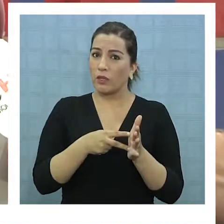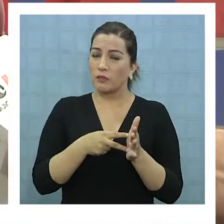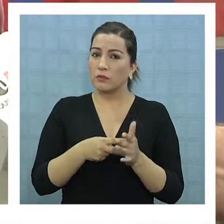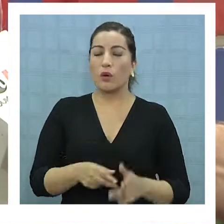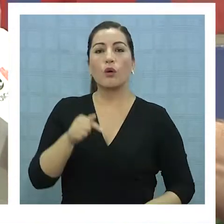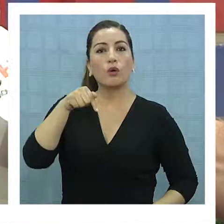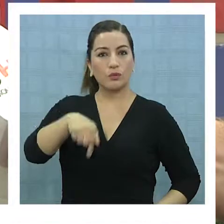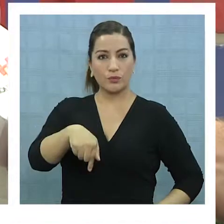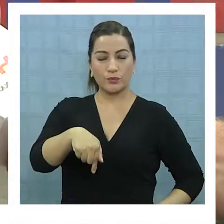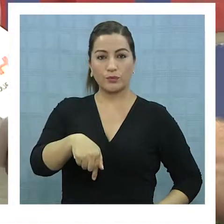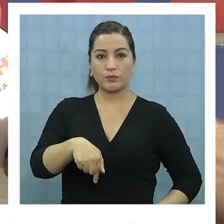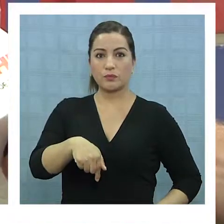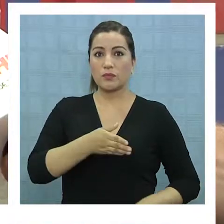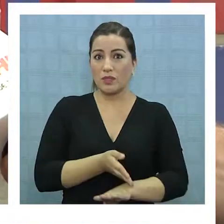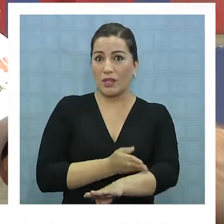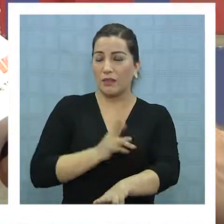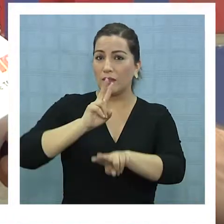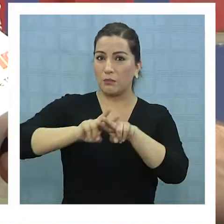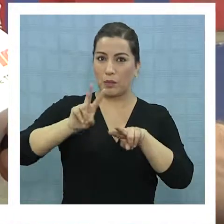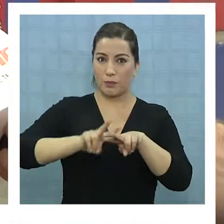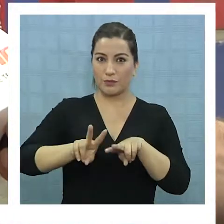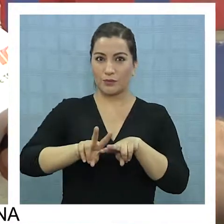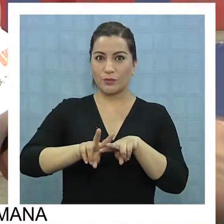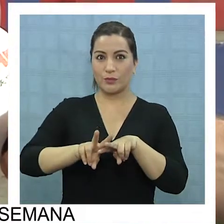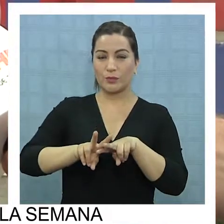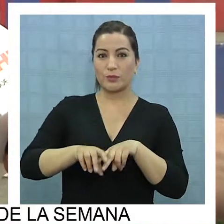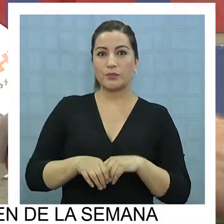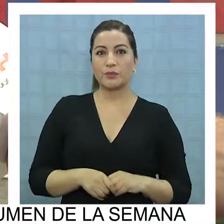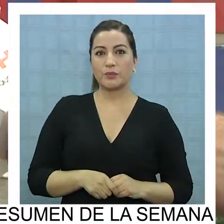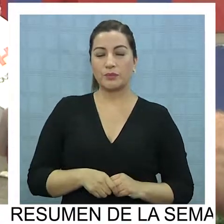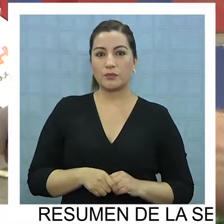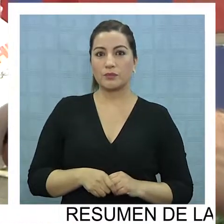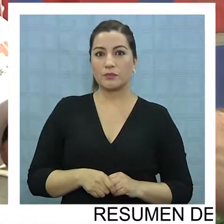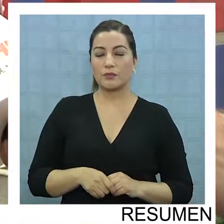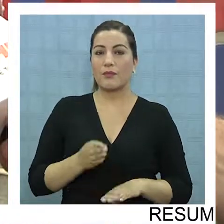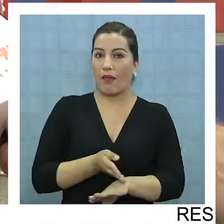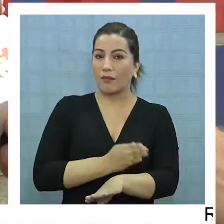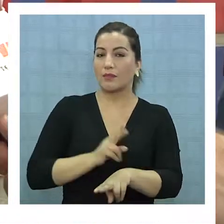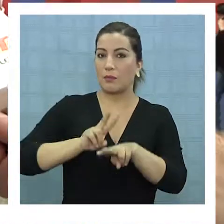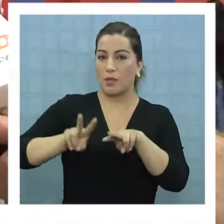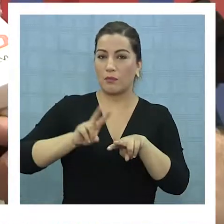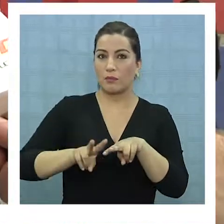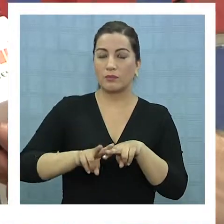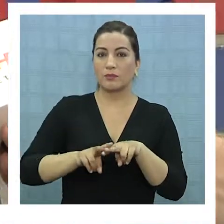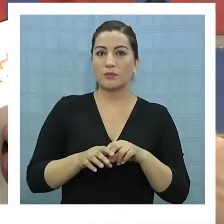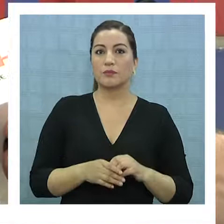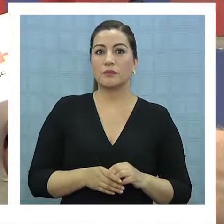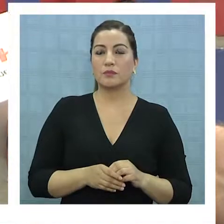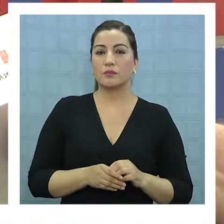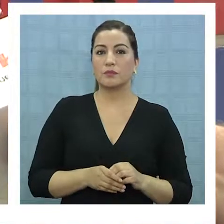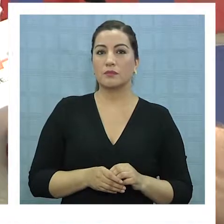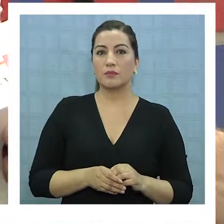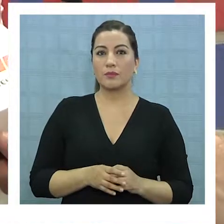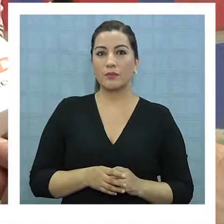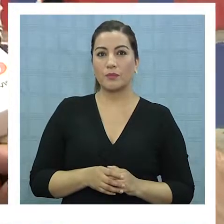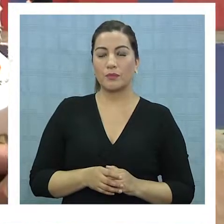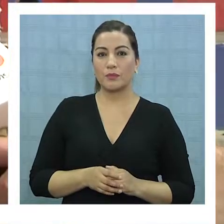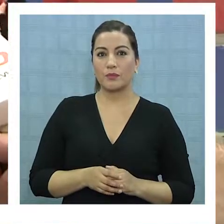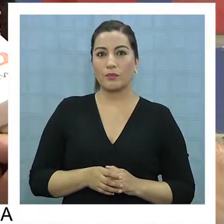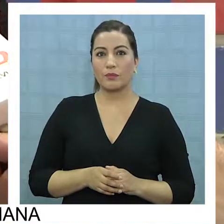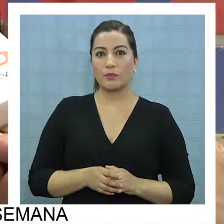con la preparación previa a un ascenso a desempeñarse